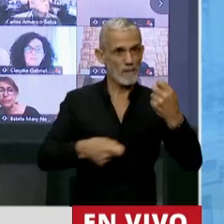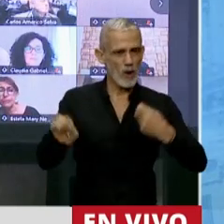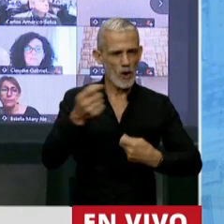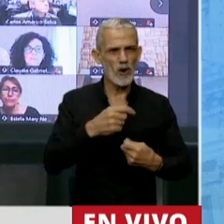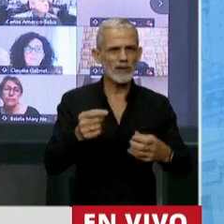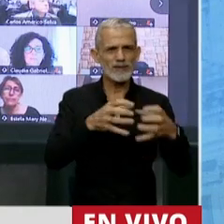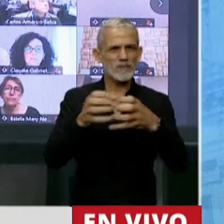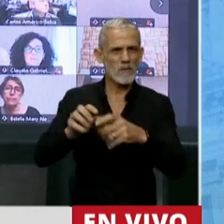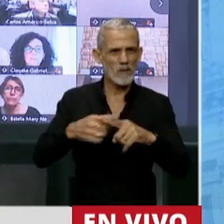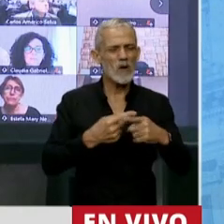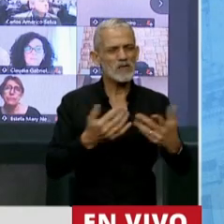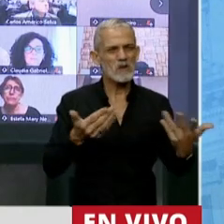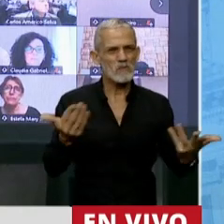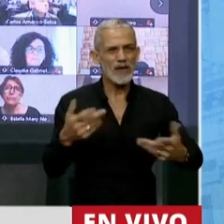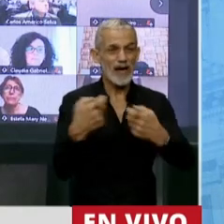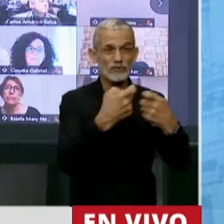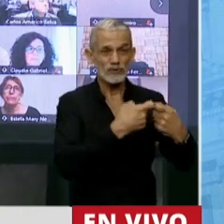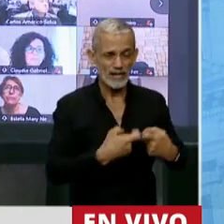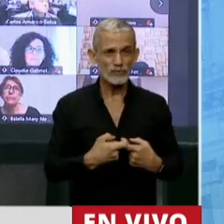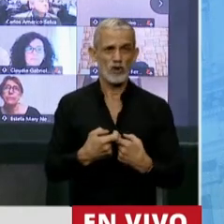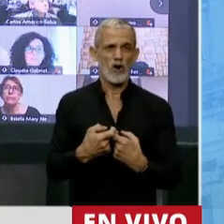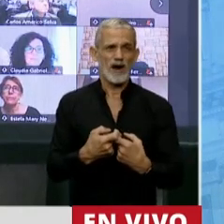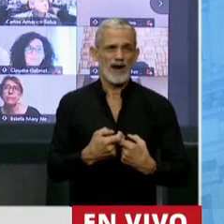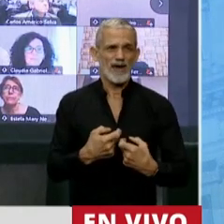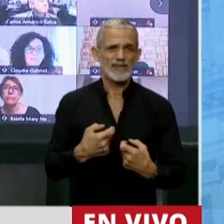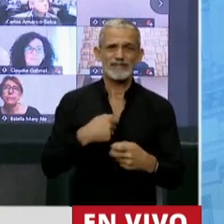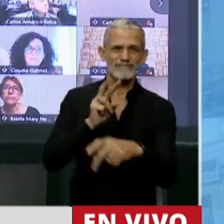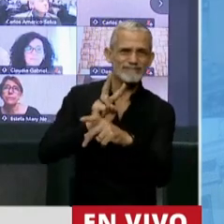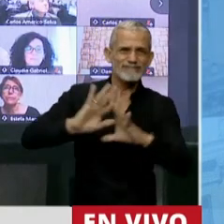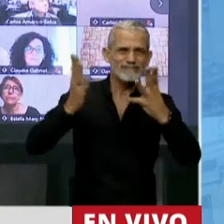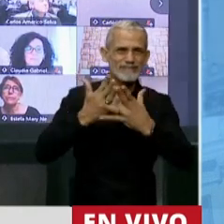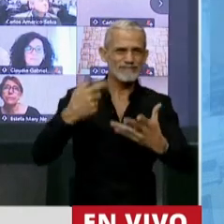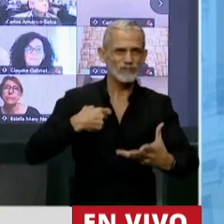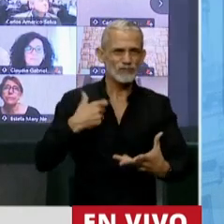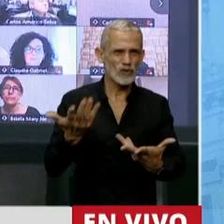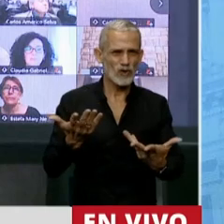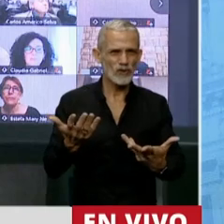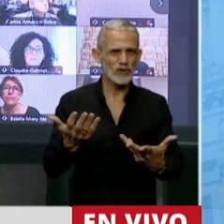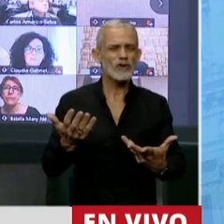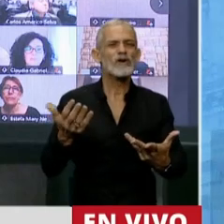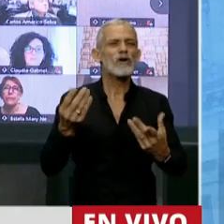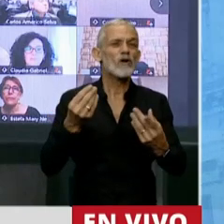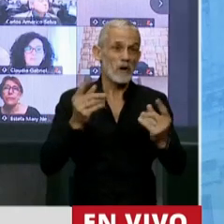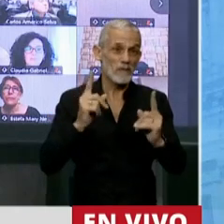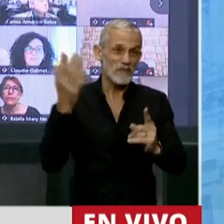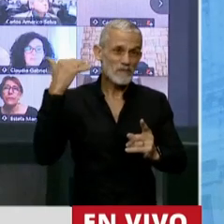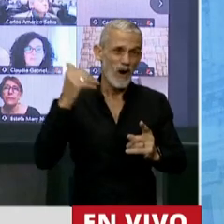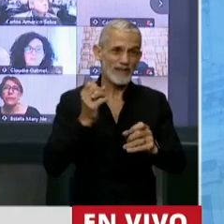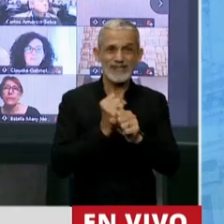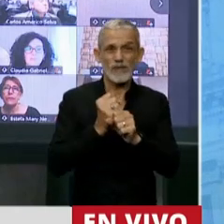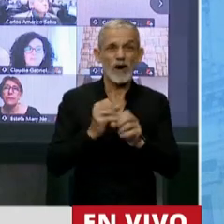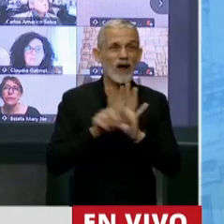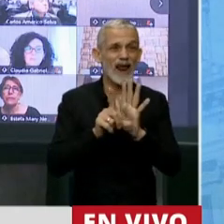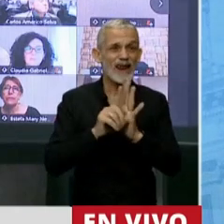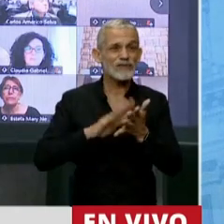parlamentarios, las organizaciones socioambientales, como lo venimos trabajando con